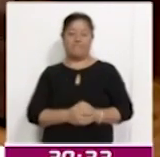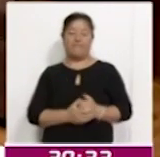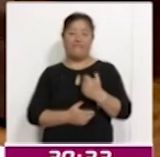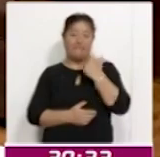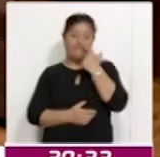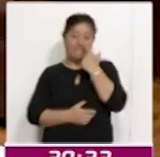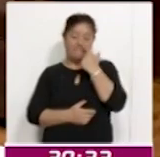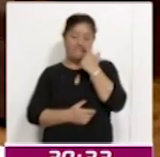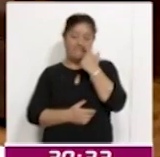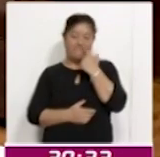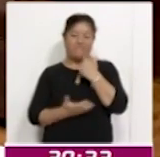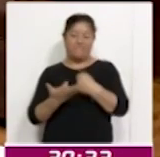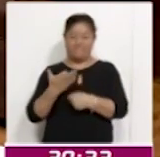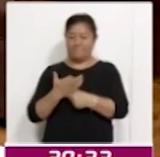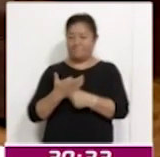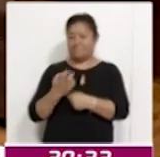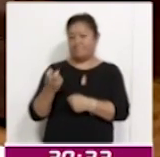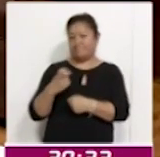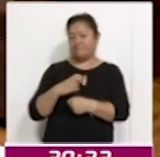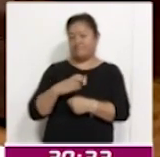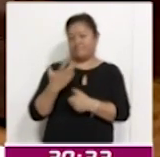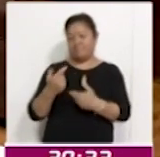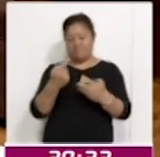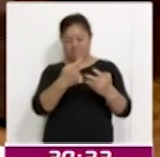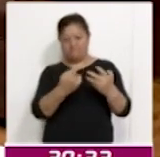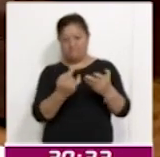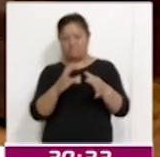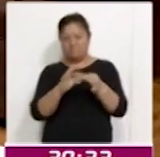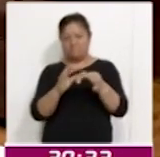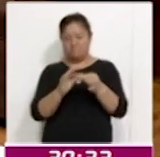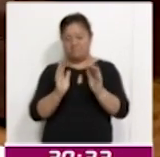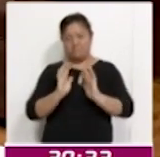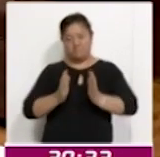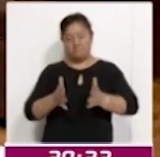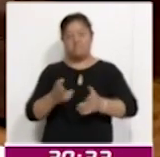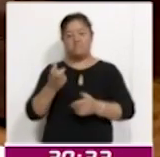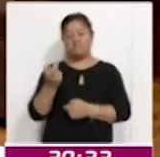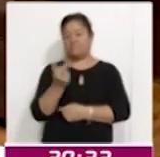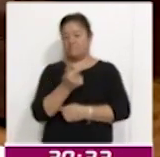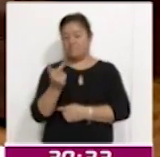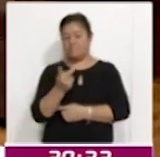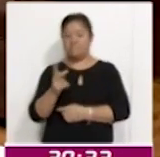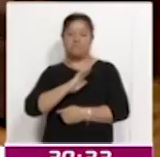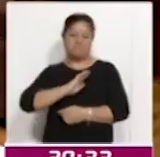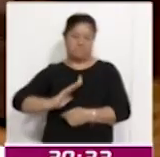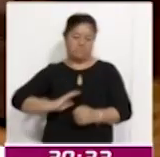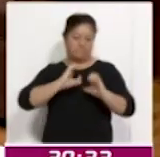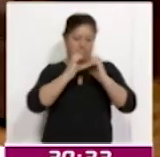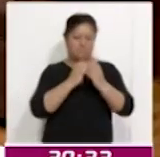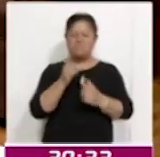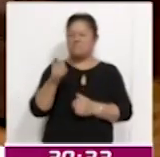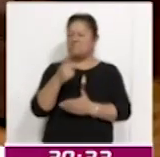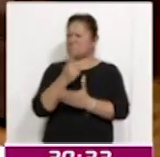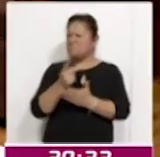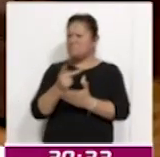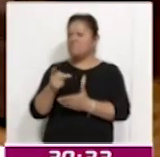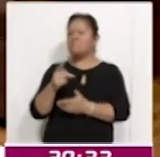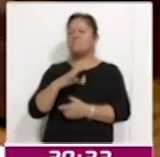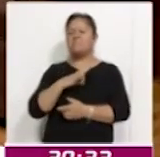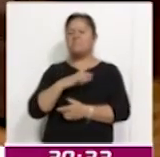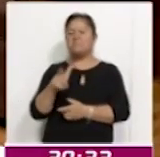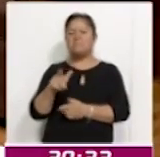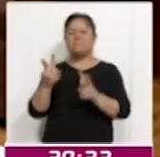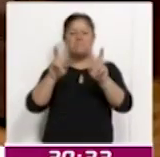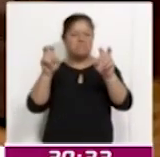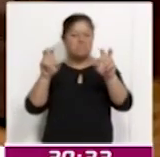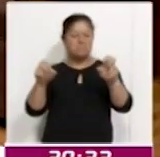antecedente que se registró en este municipio y en esta comunidad. Hay un programa que ustedes tienen y se denomina Conóceles. ¿De qué se